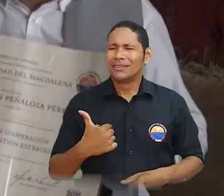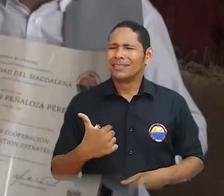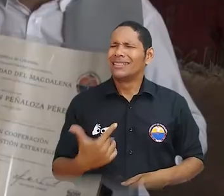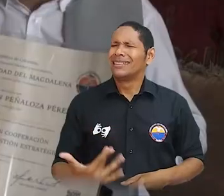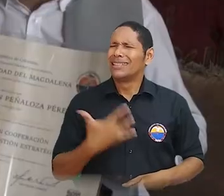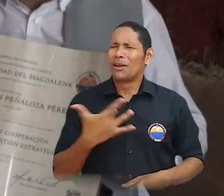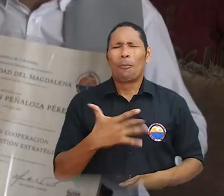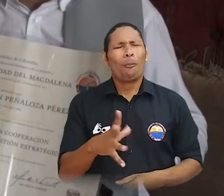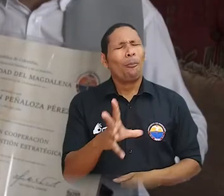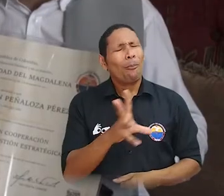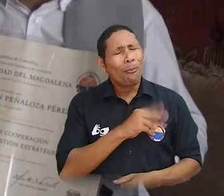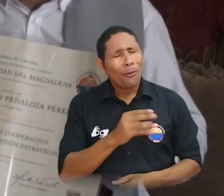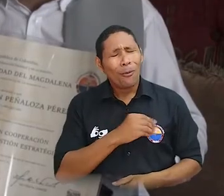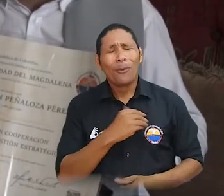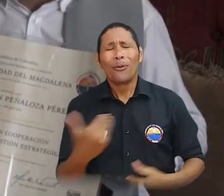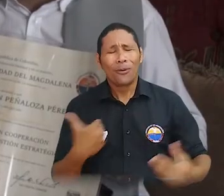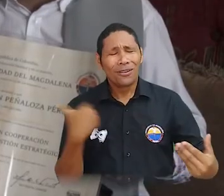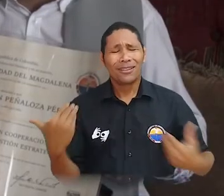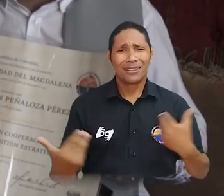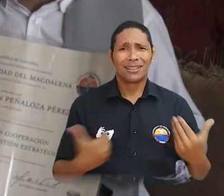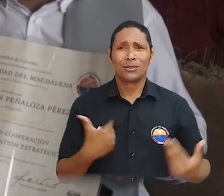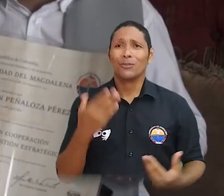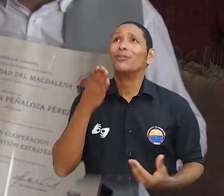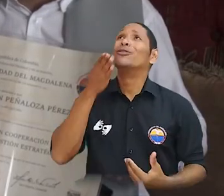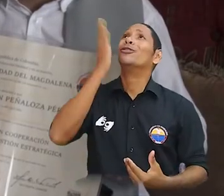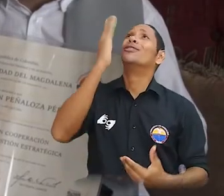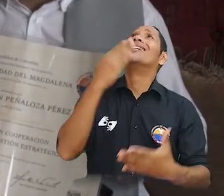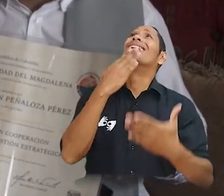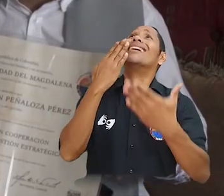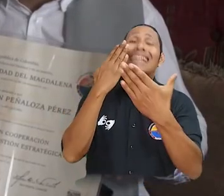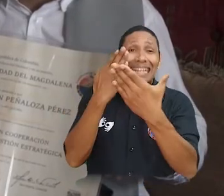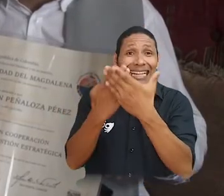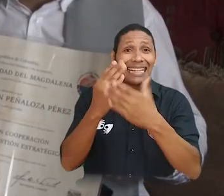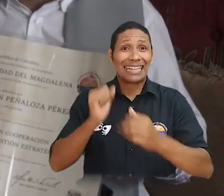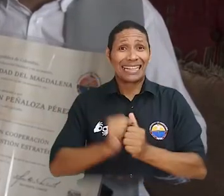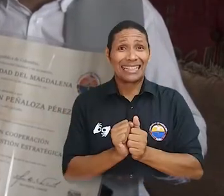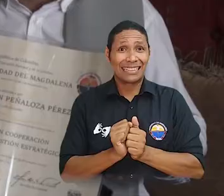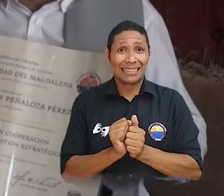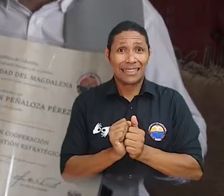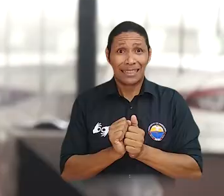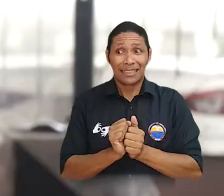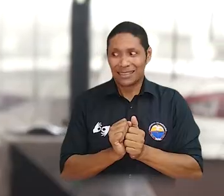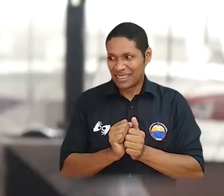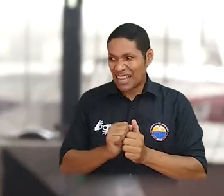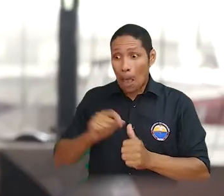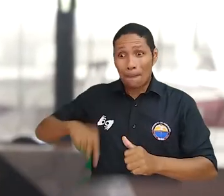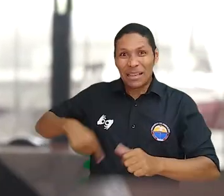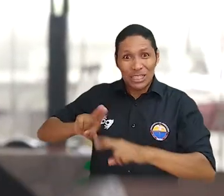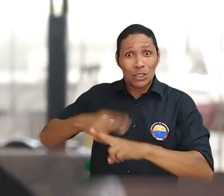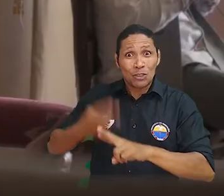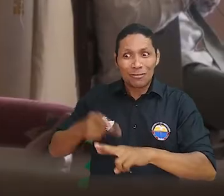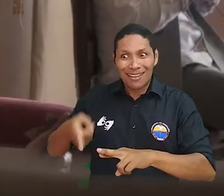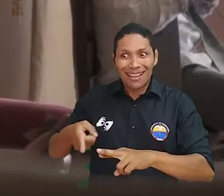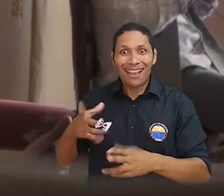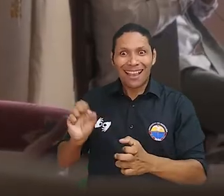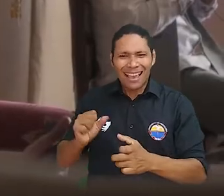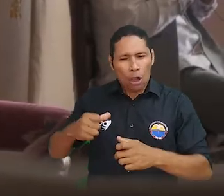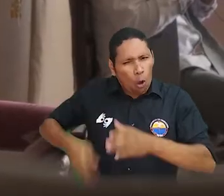todos. Mira, de verdad, que me he sentido tan alegre y dándole gracias a Dios,